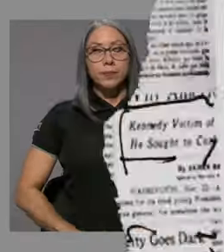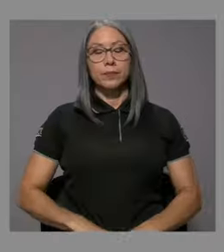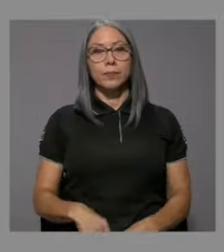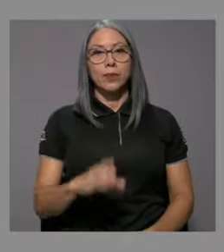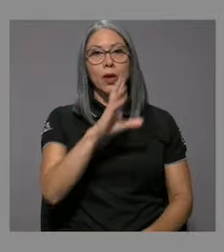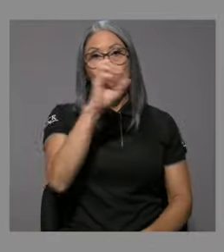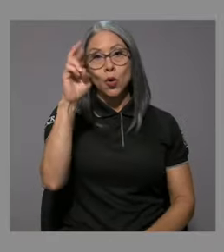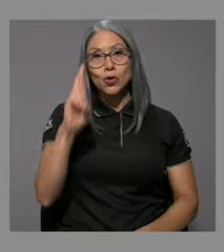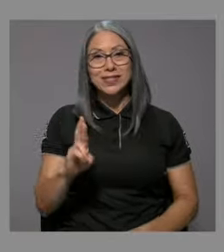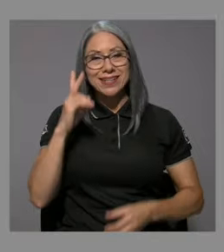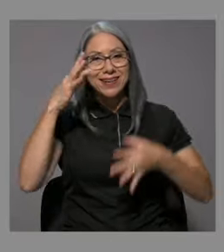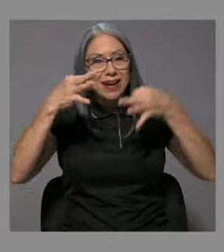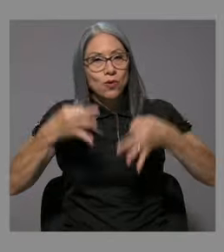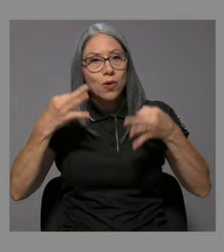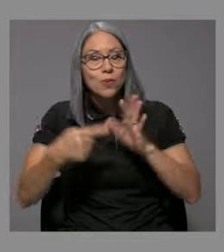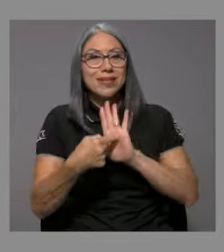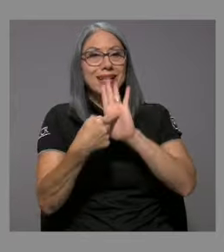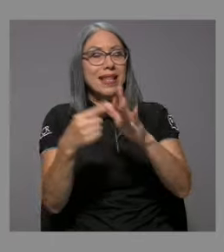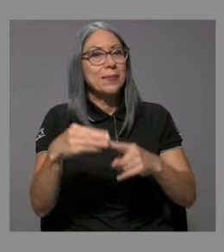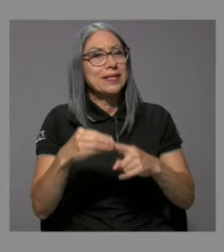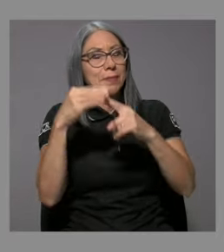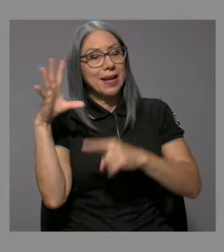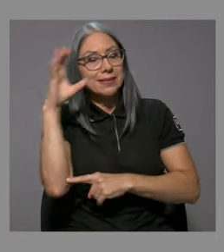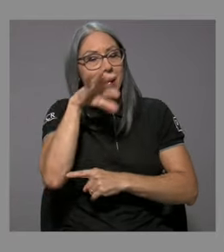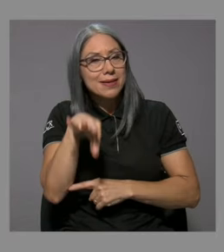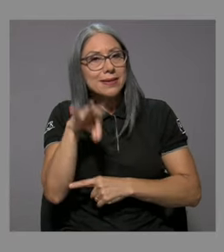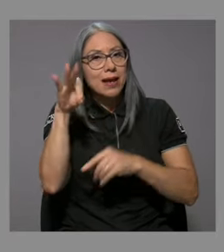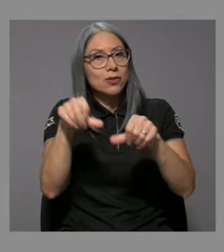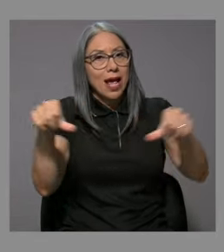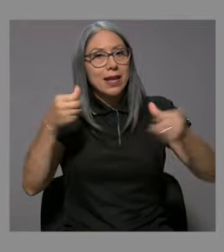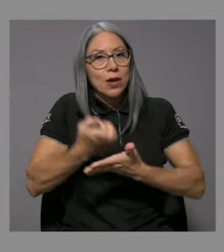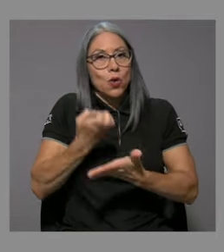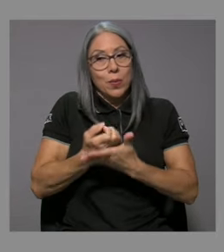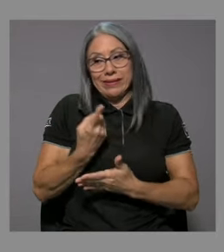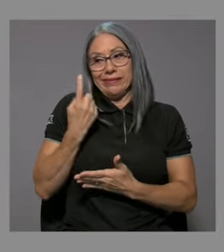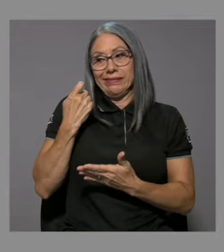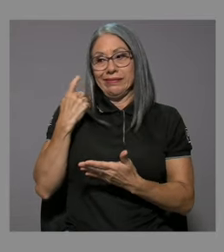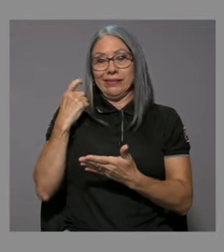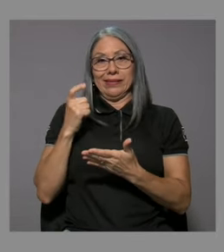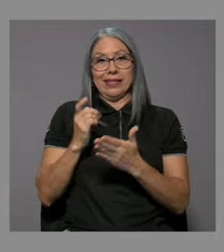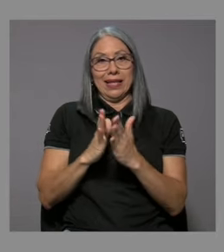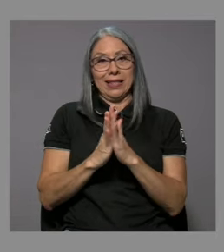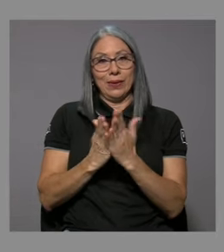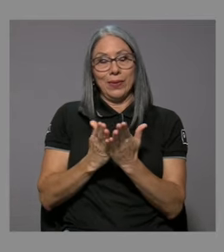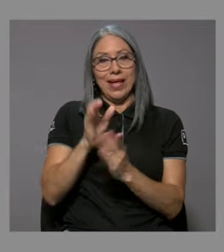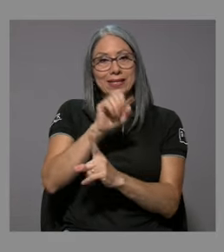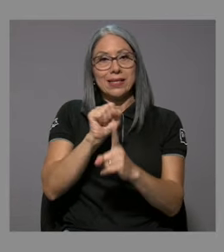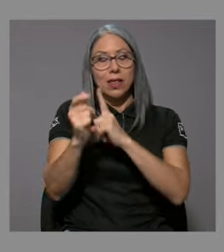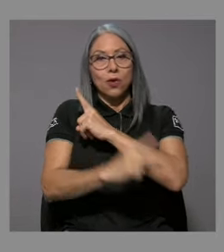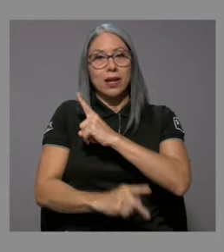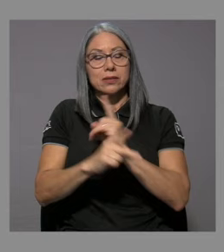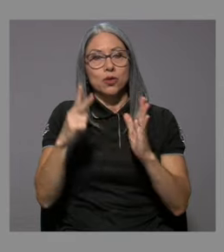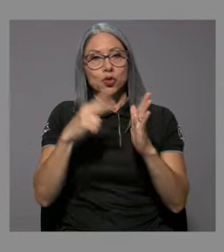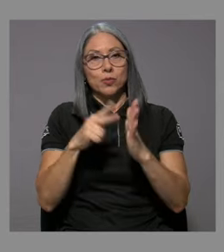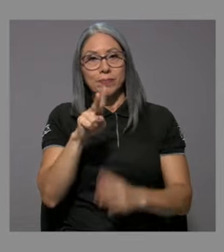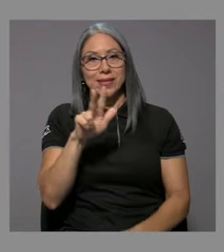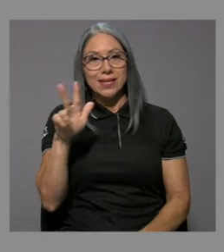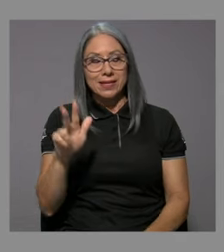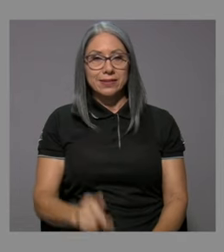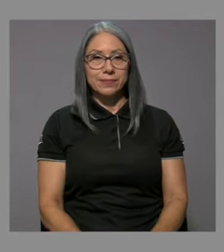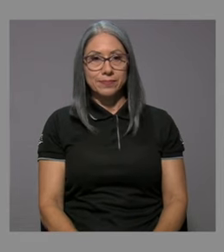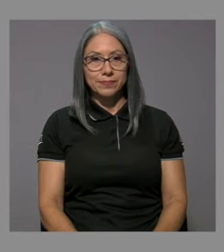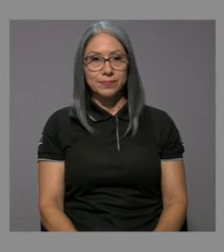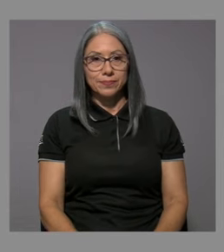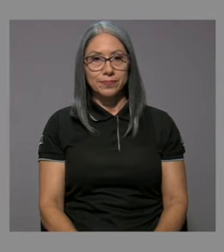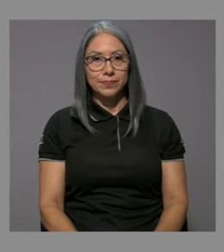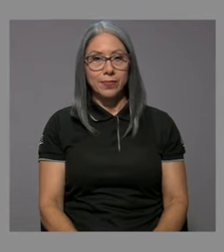Costa Rica en Juego le presenta los principales hallazgos en el plano económico presentados en el reciente informe Estado